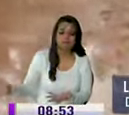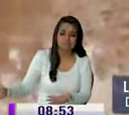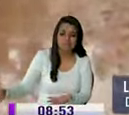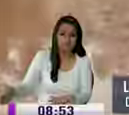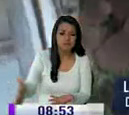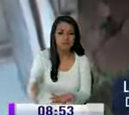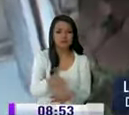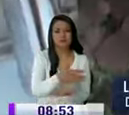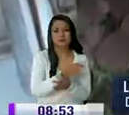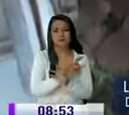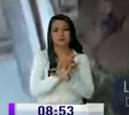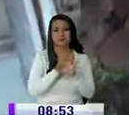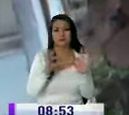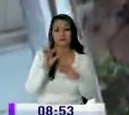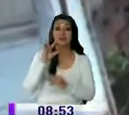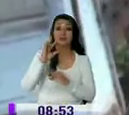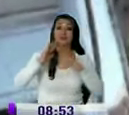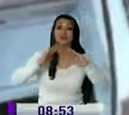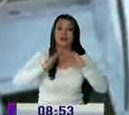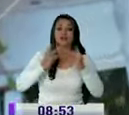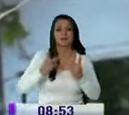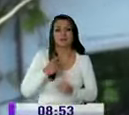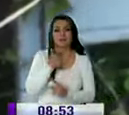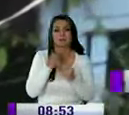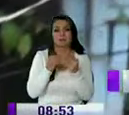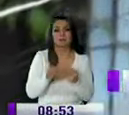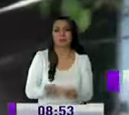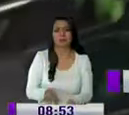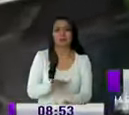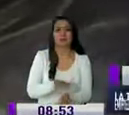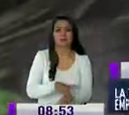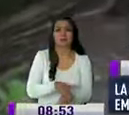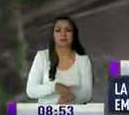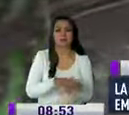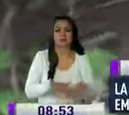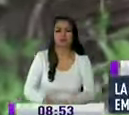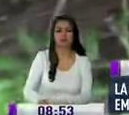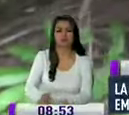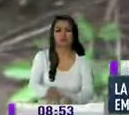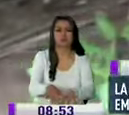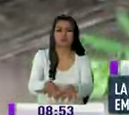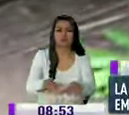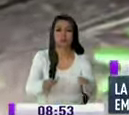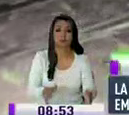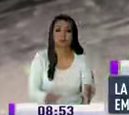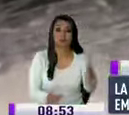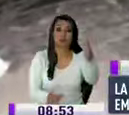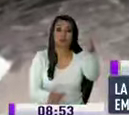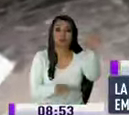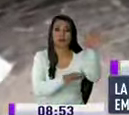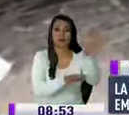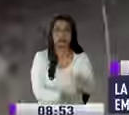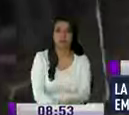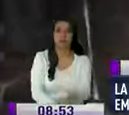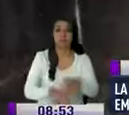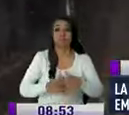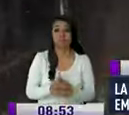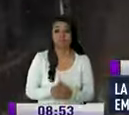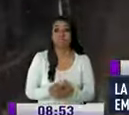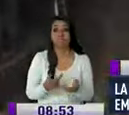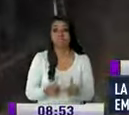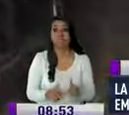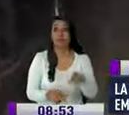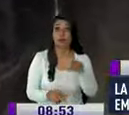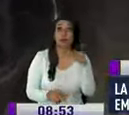evacuando tres viviendas también fueron afectadas por los deslaves el muro de una de ellas colapsó mientras que las dos